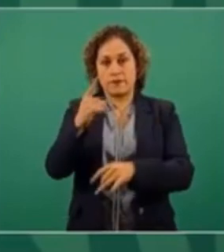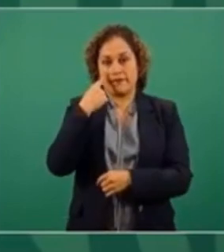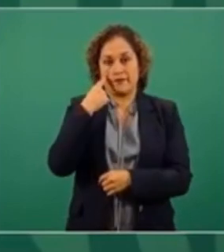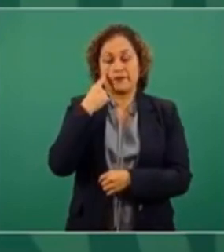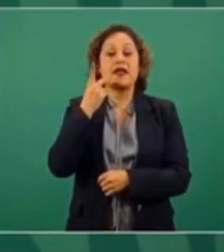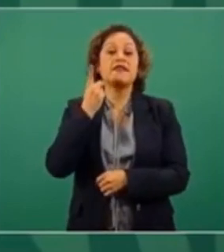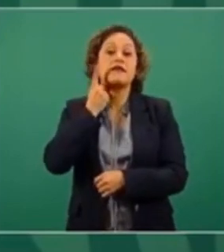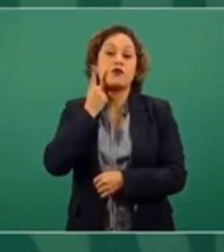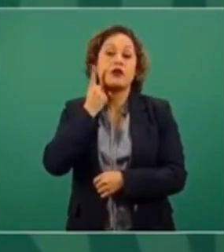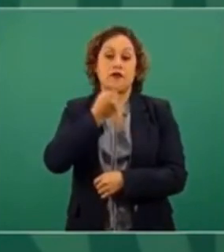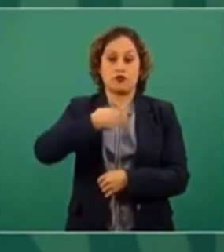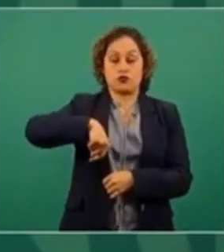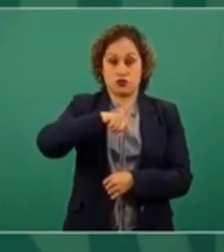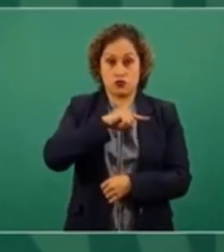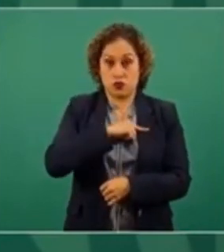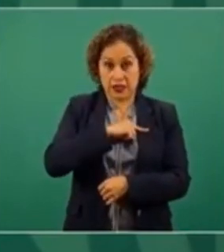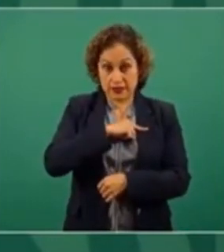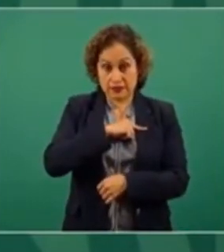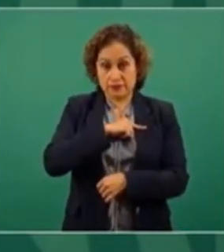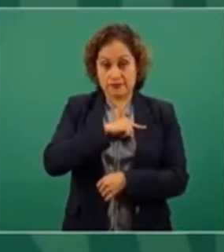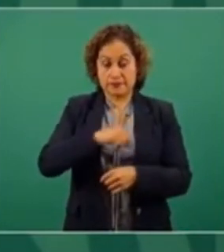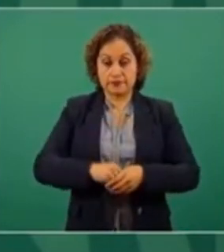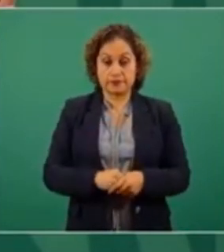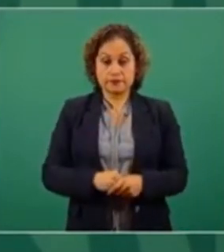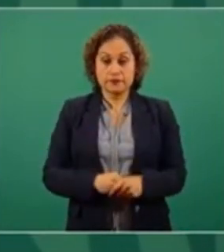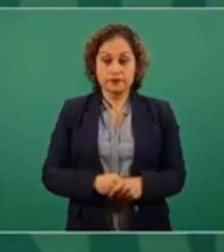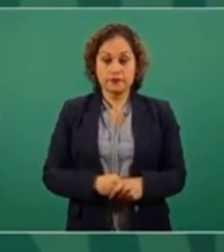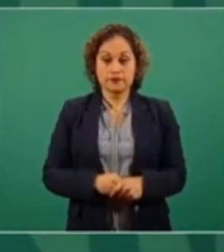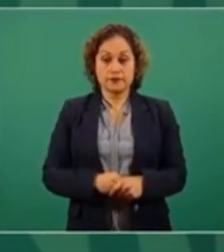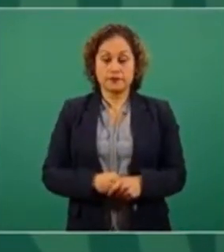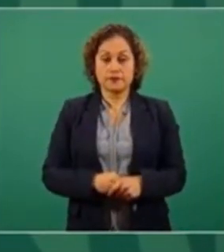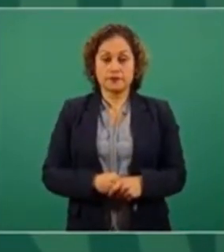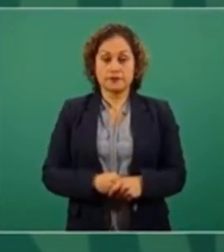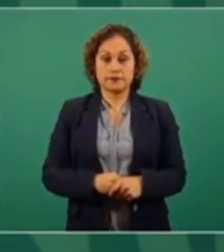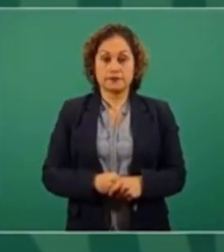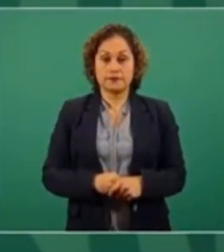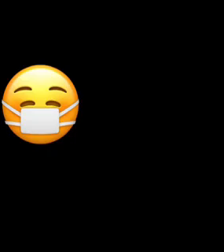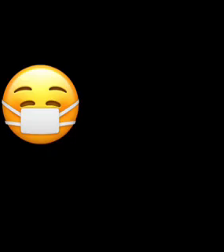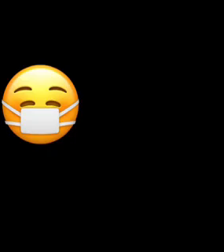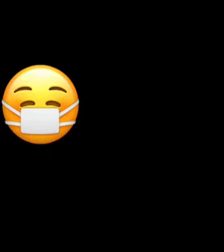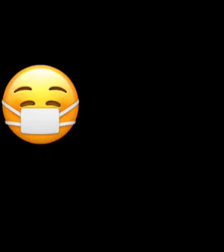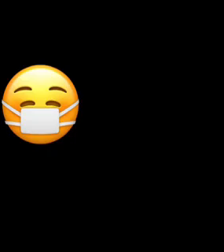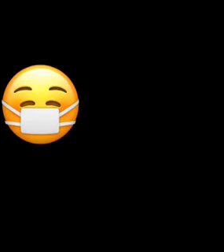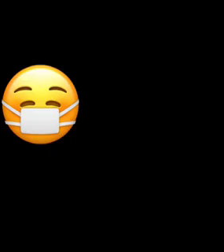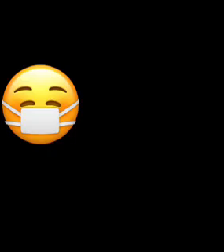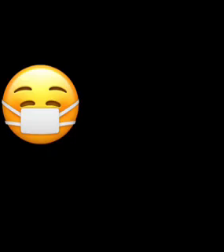surgieron en defensa de un proyecto de transformación.